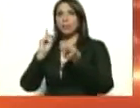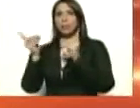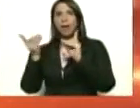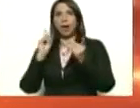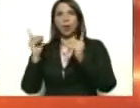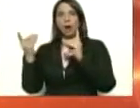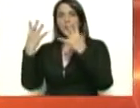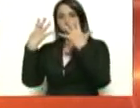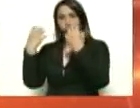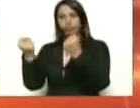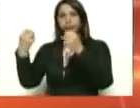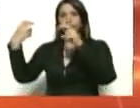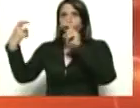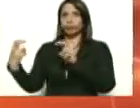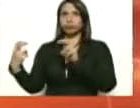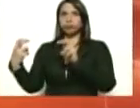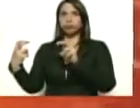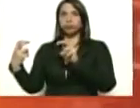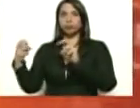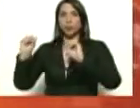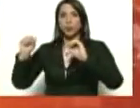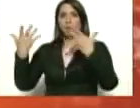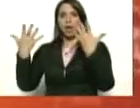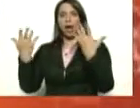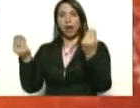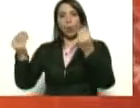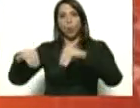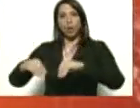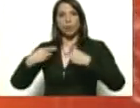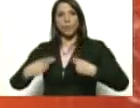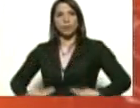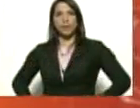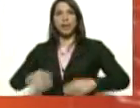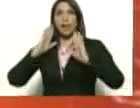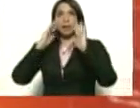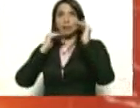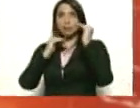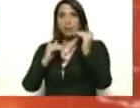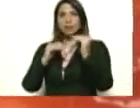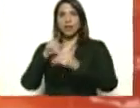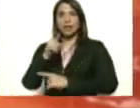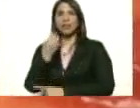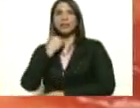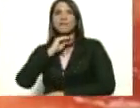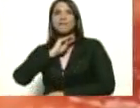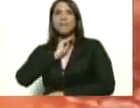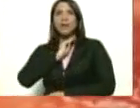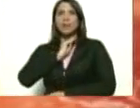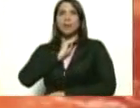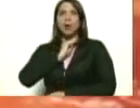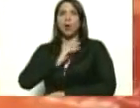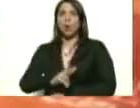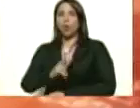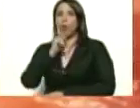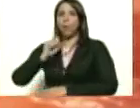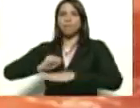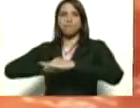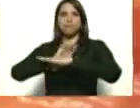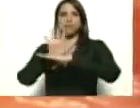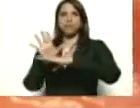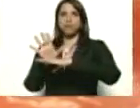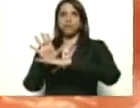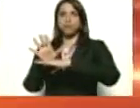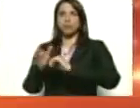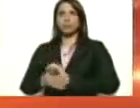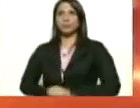entenderse y lograr un acuerdo humanitario para atender esta pandemia pavorosa del coronavirus y